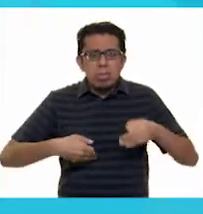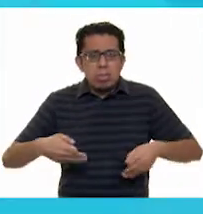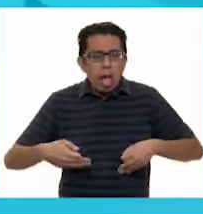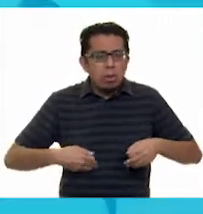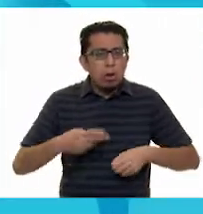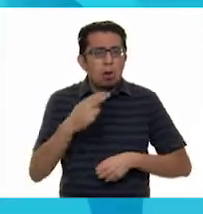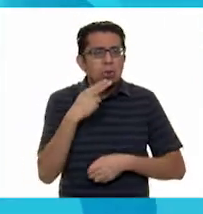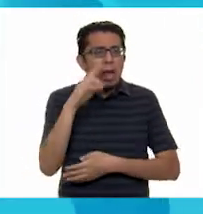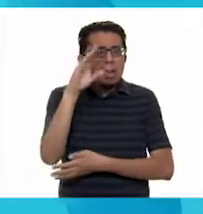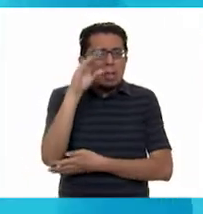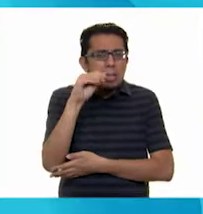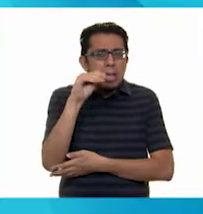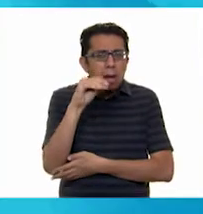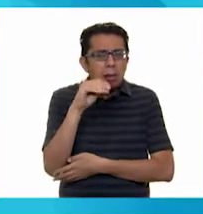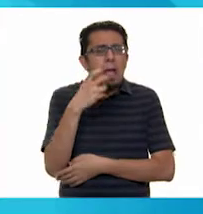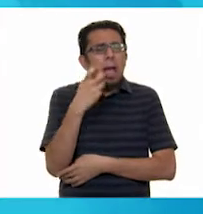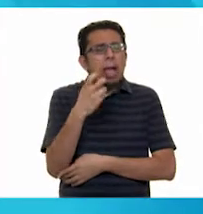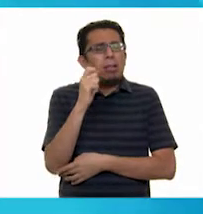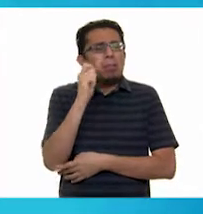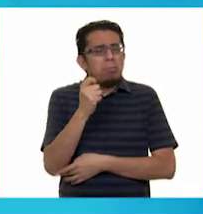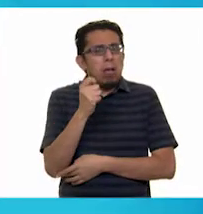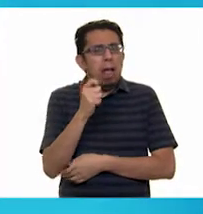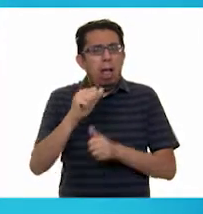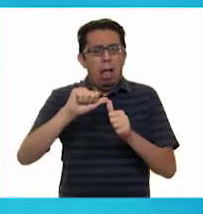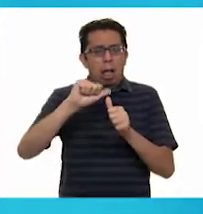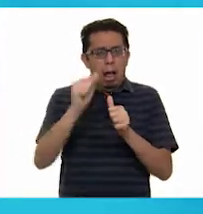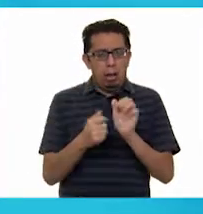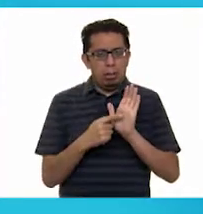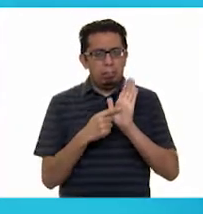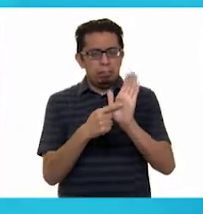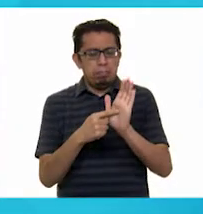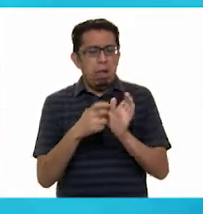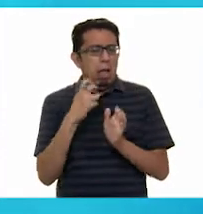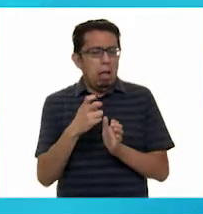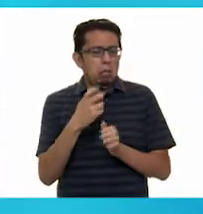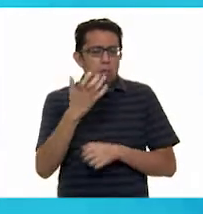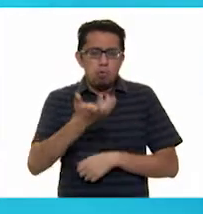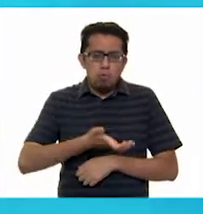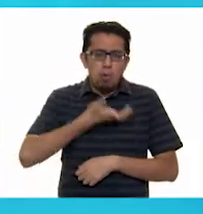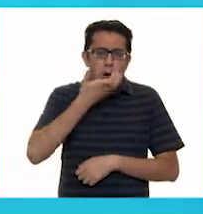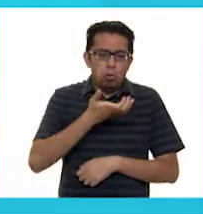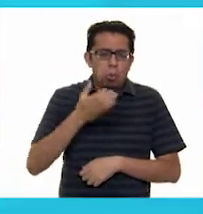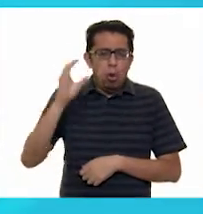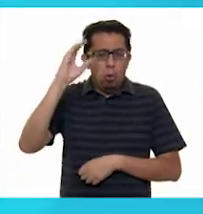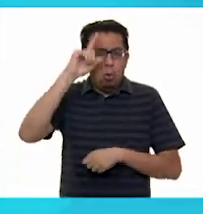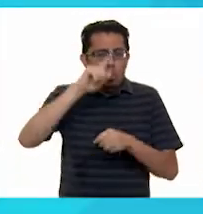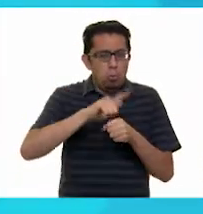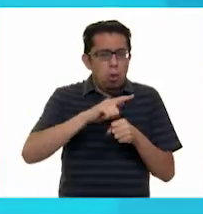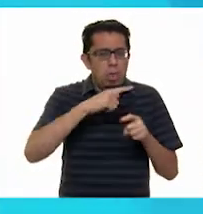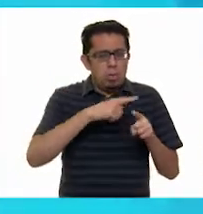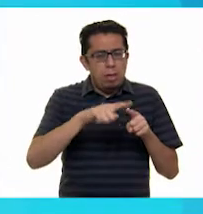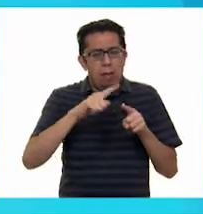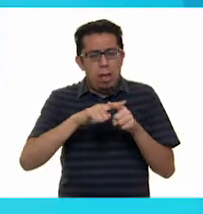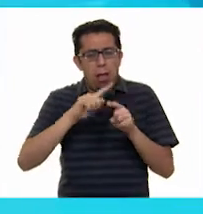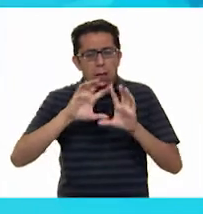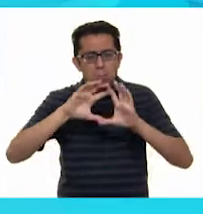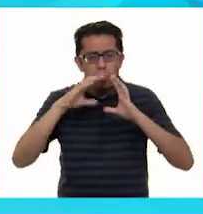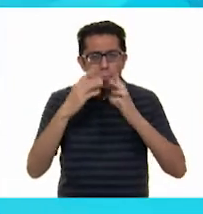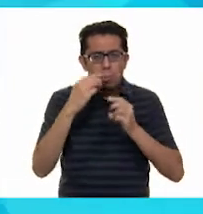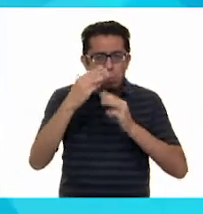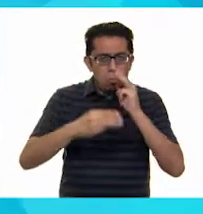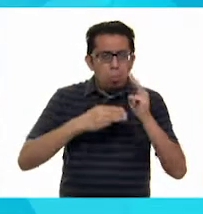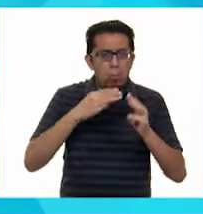El teatro con títeres es una expresión artística con gran tradición en diversas culturas del mundo. Por ejemplo, las